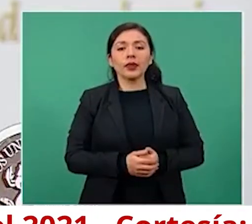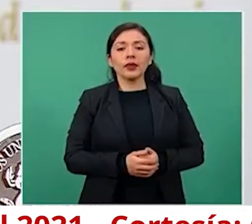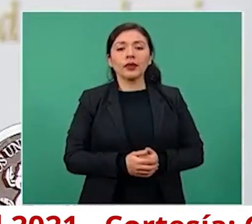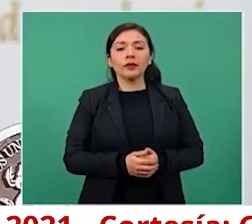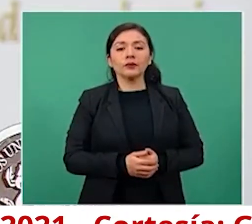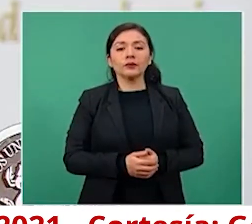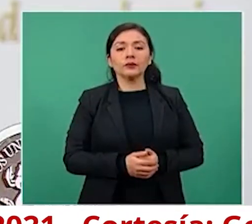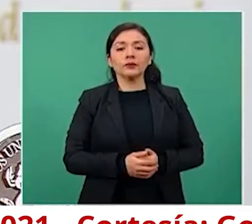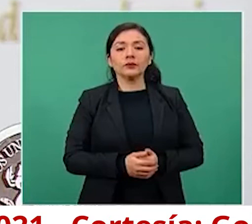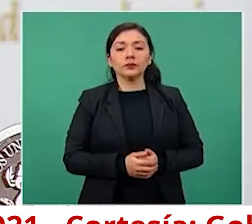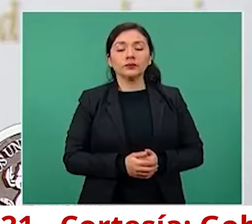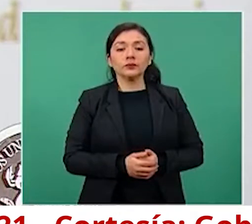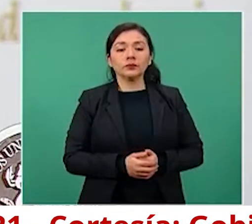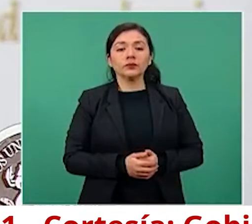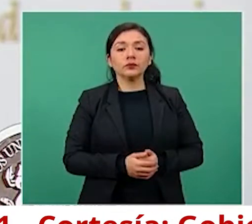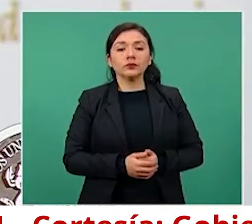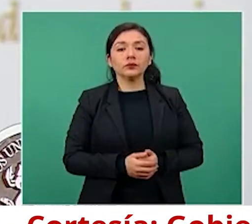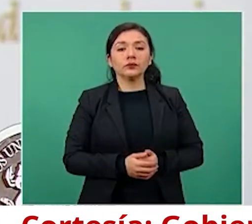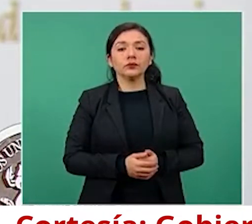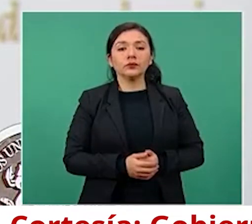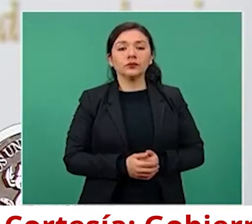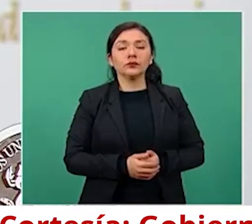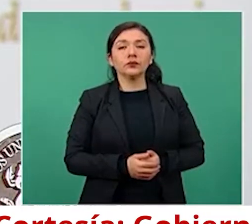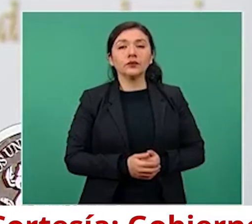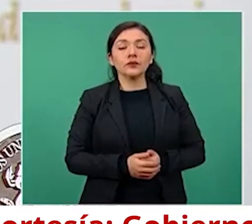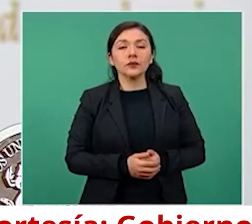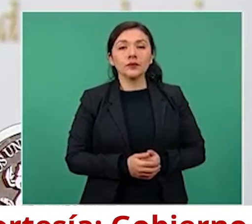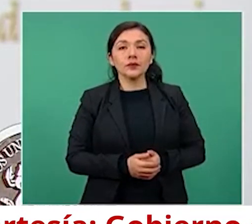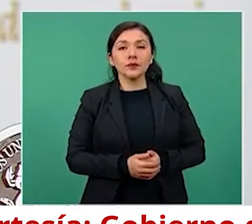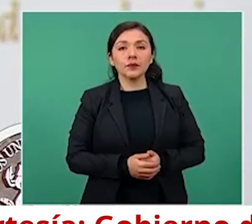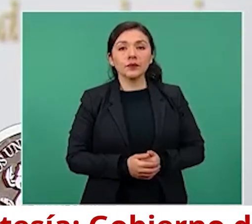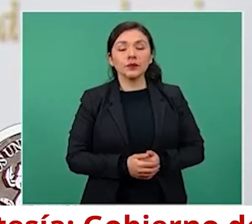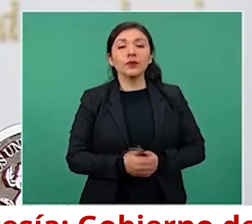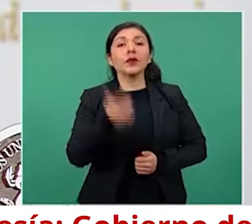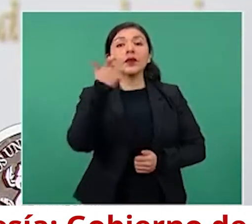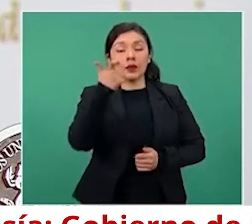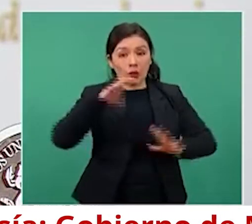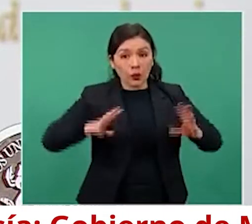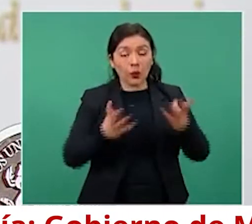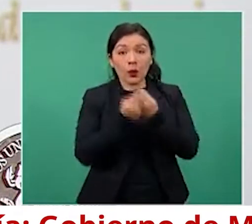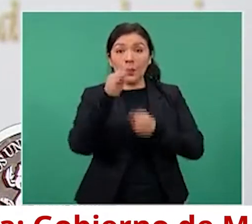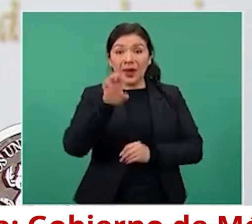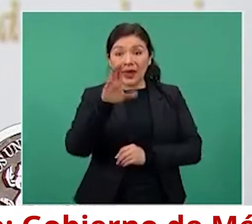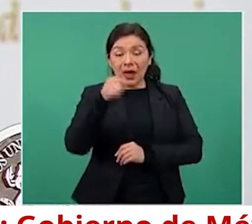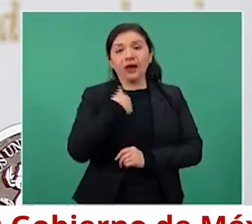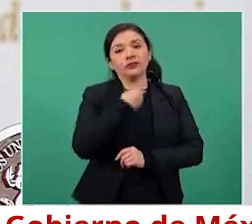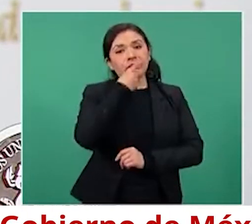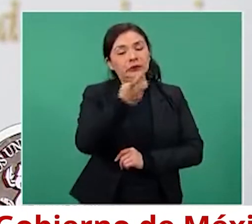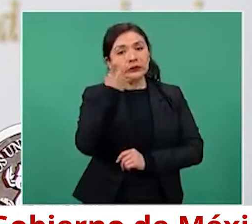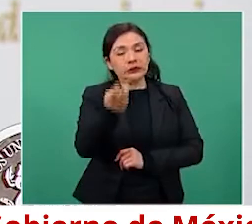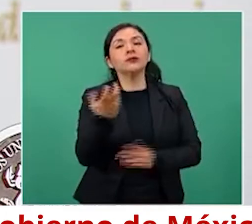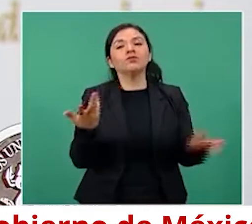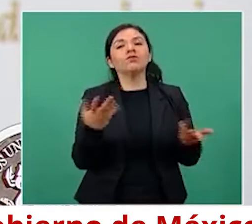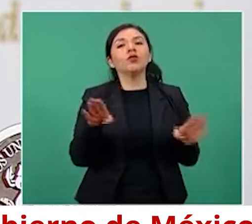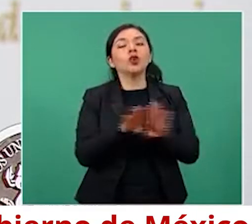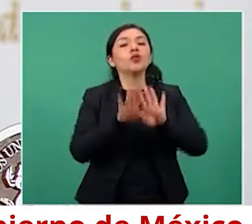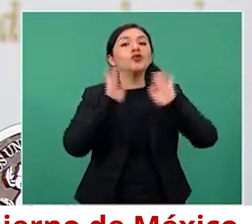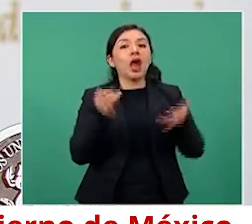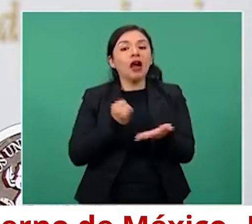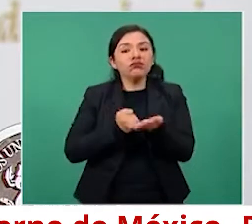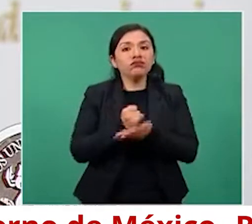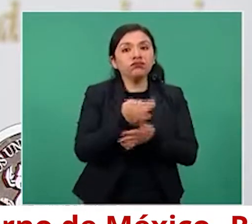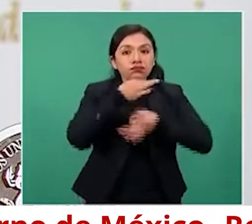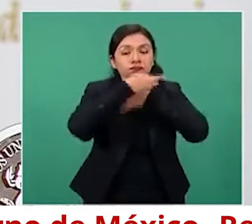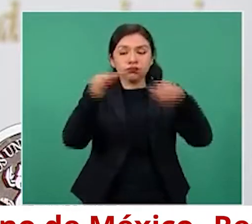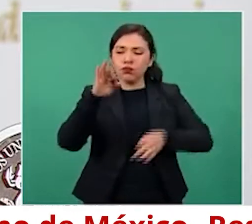bueno, con 592 mil 599 pesos. El monto de la beca, decirles que también derivado del anuncio hecho por